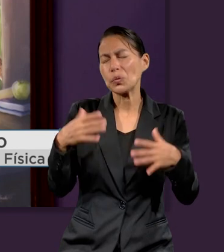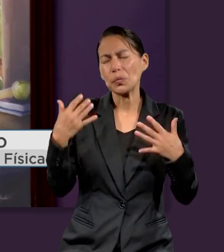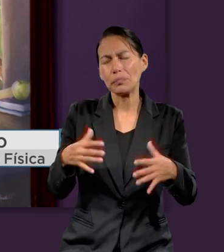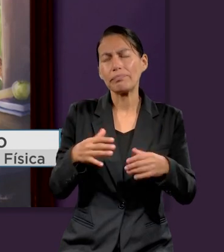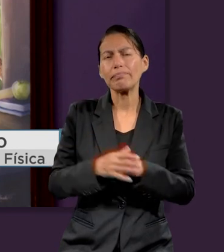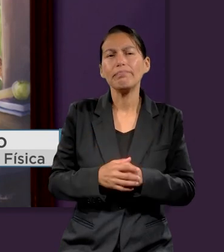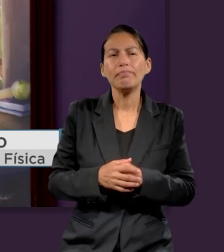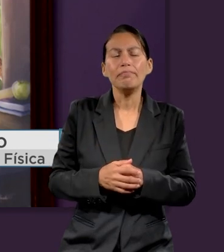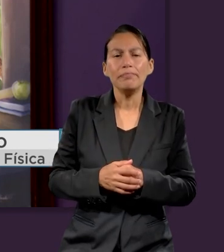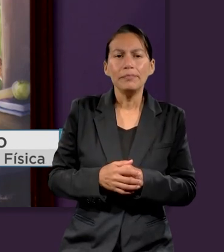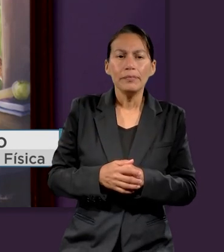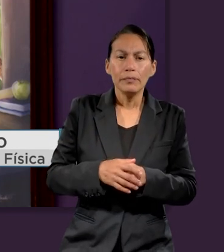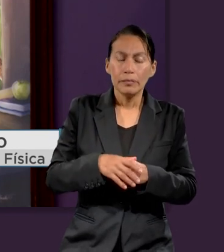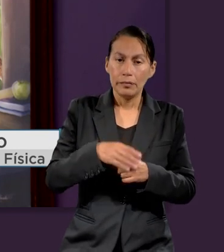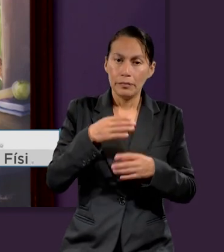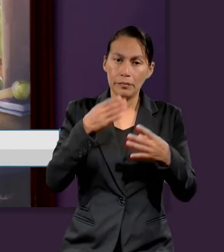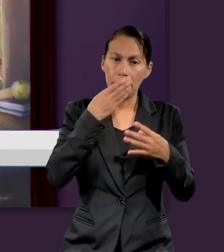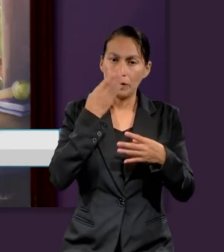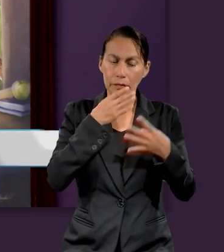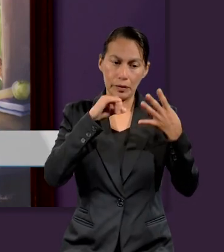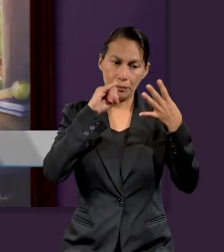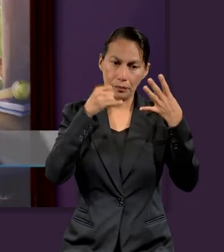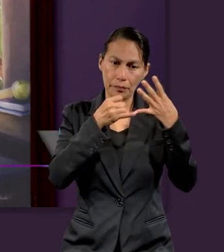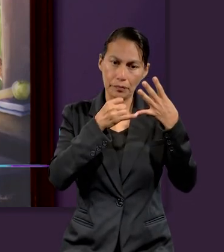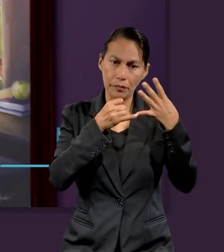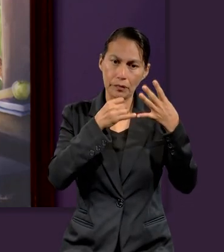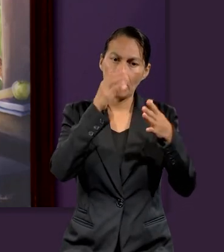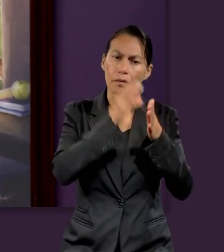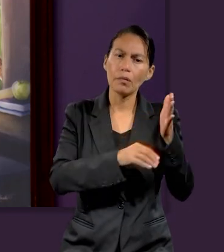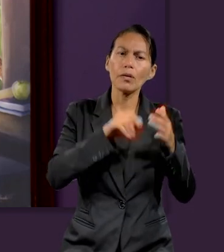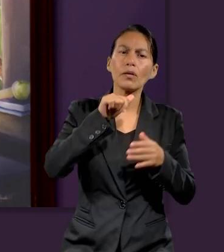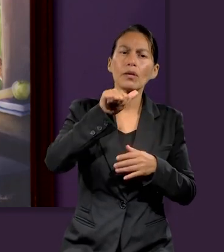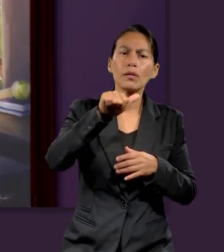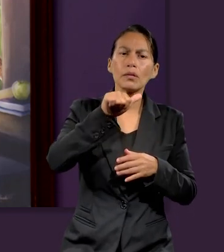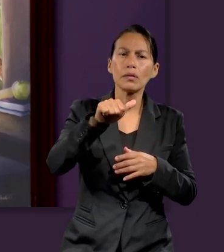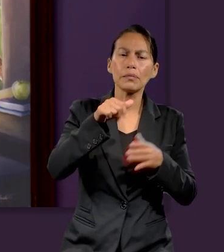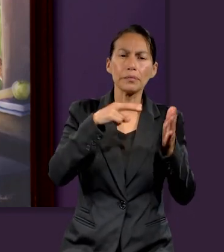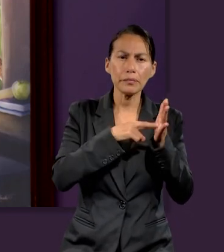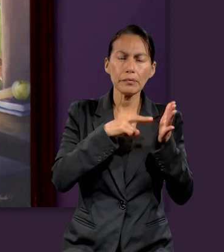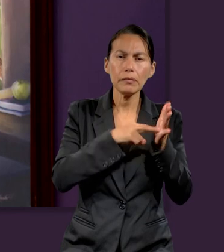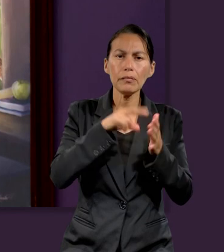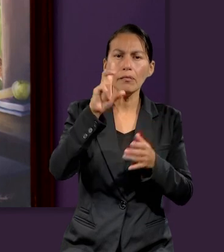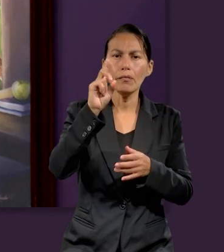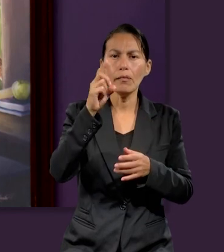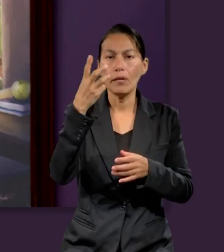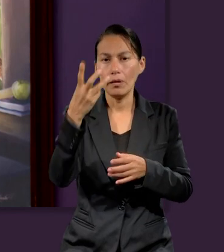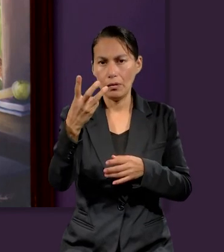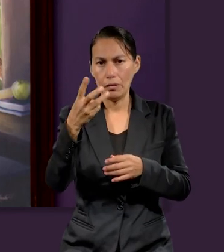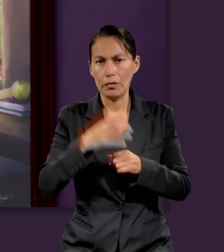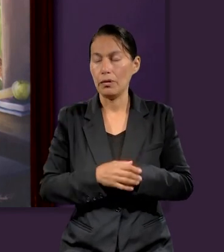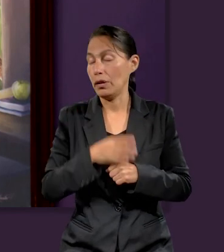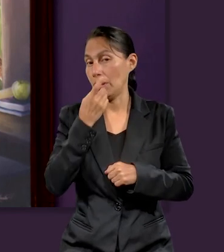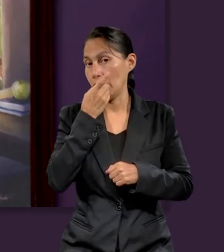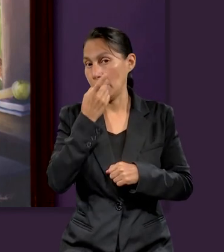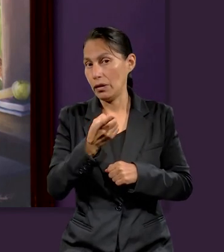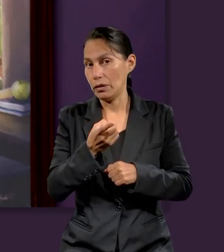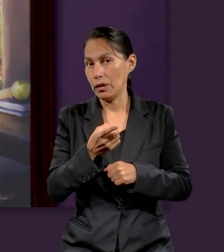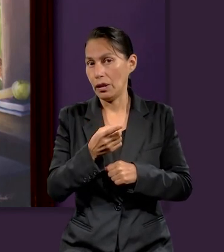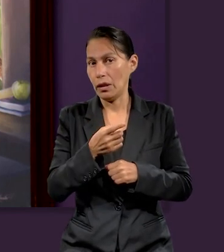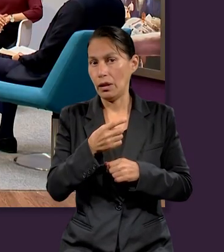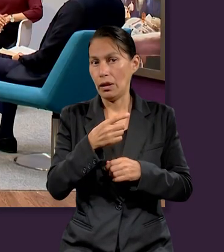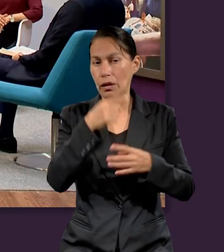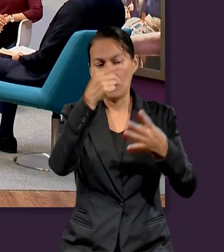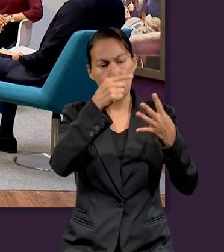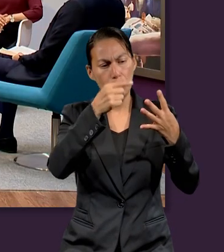me agrada demasiado, que es allá en el libro de Juan, capítulo 16, versículo 33, y dice, Estas cosas